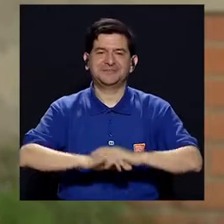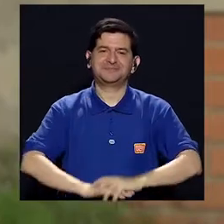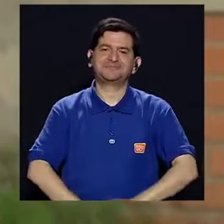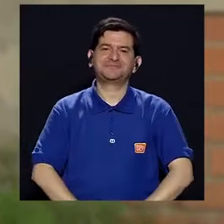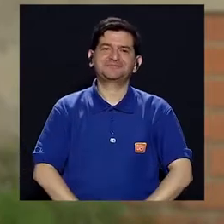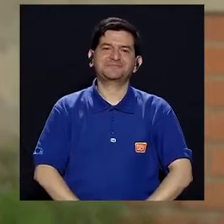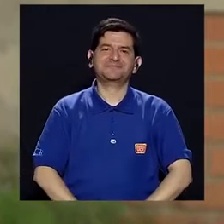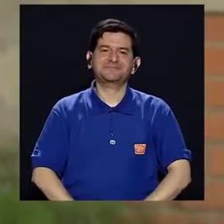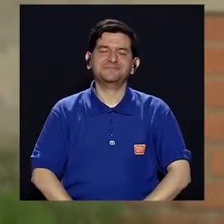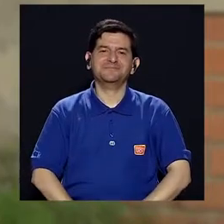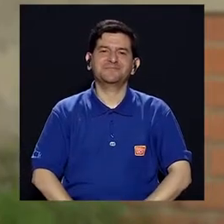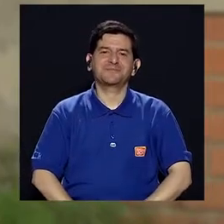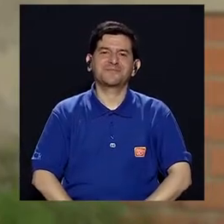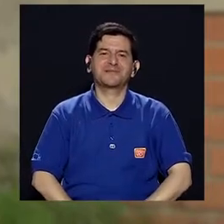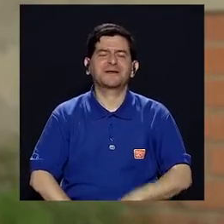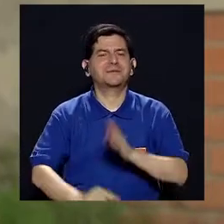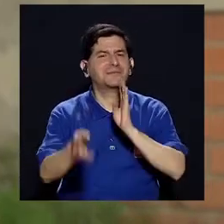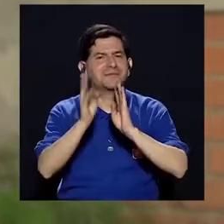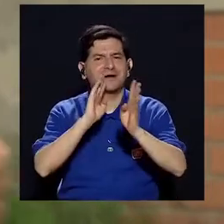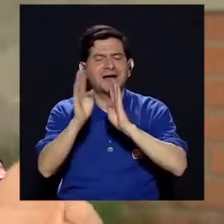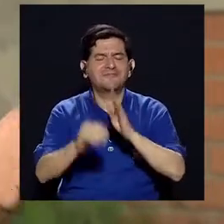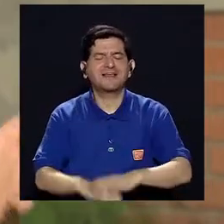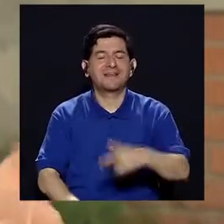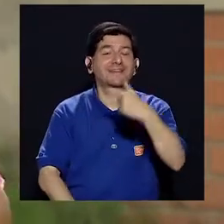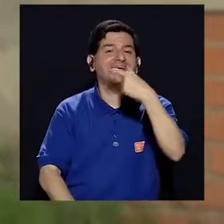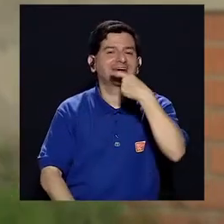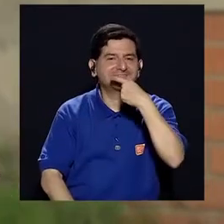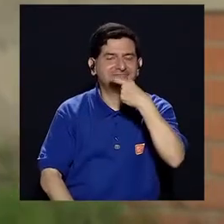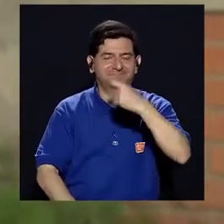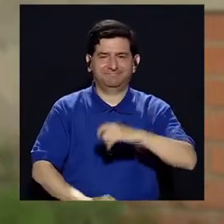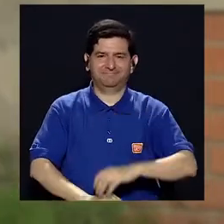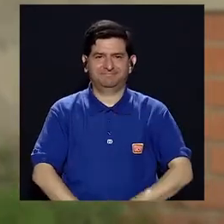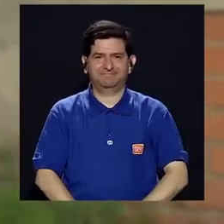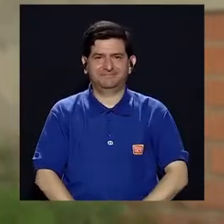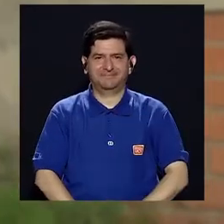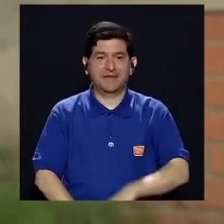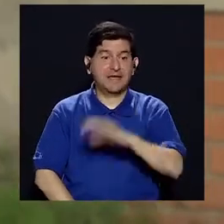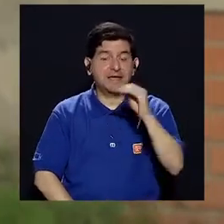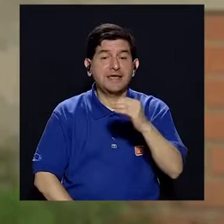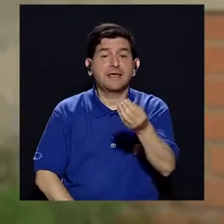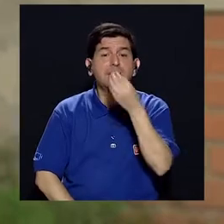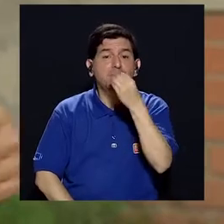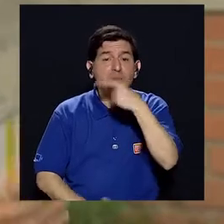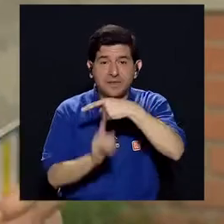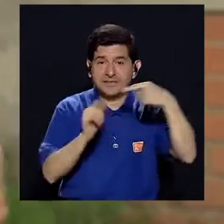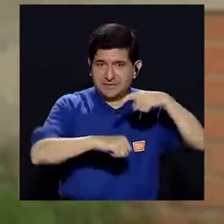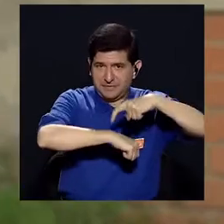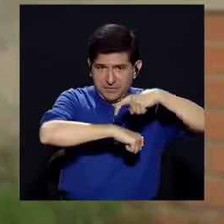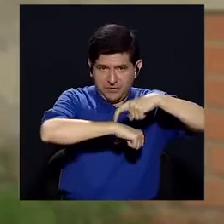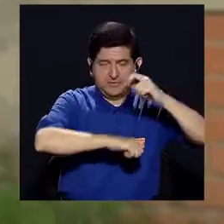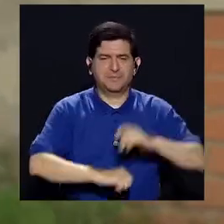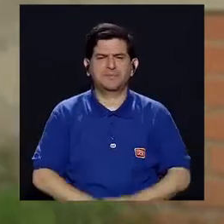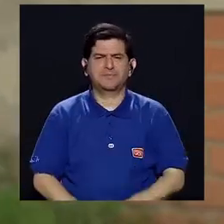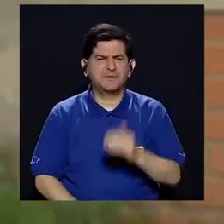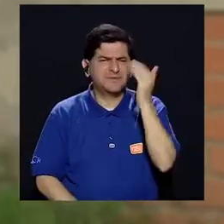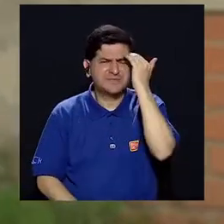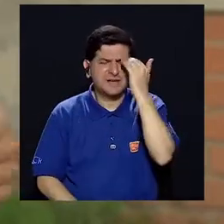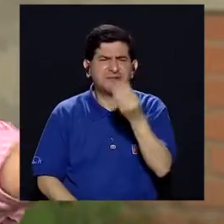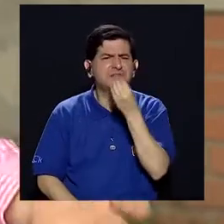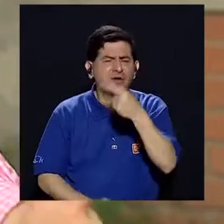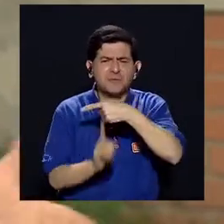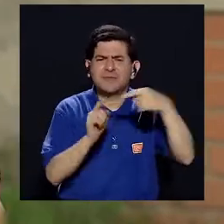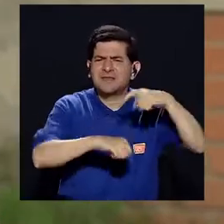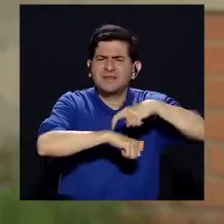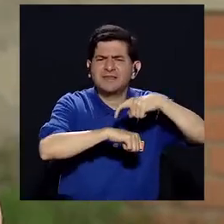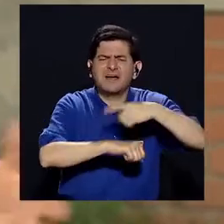invitación. Aurora, vamos a conversar sobre galletas y, perdón, sobre meriendas. ¿Qué